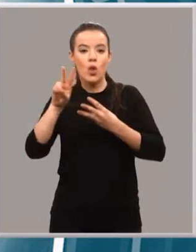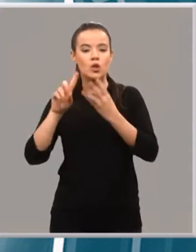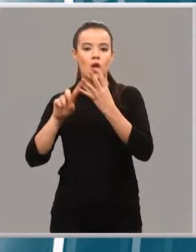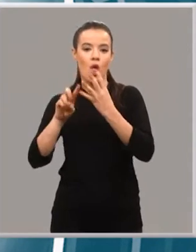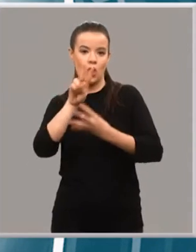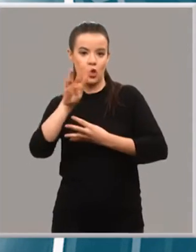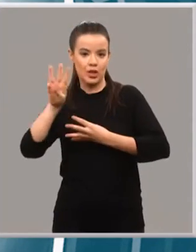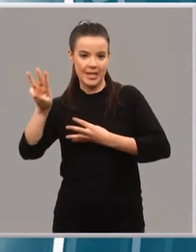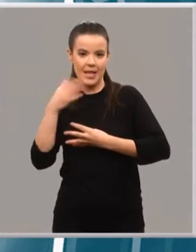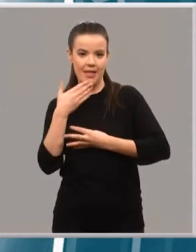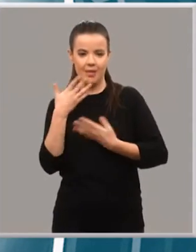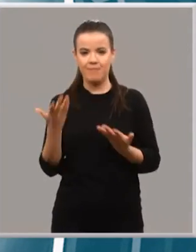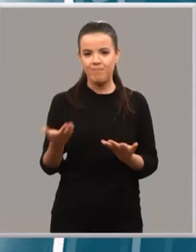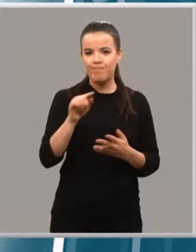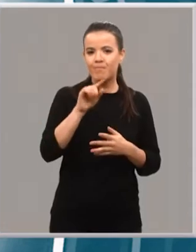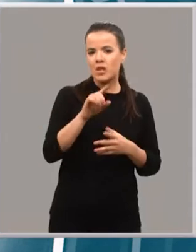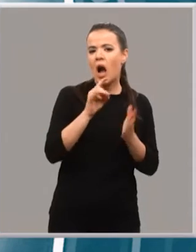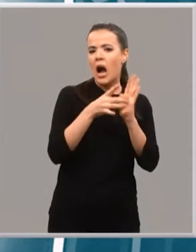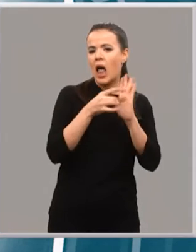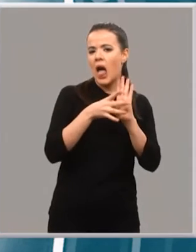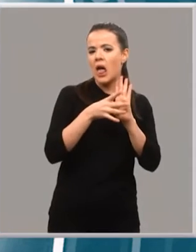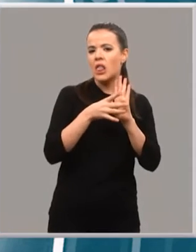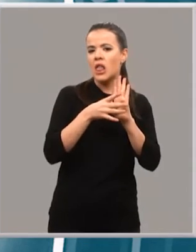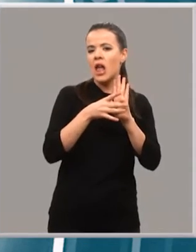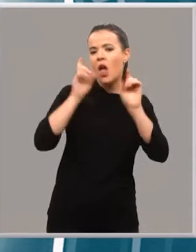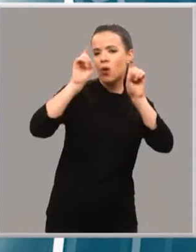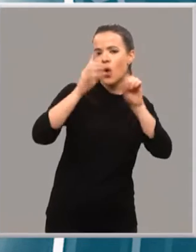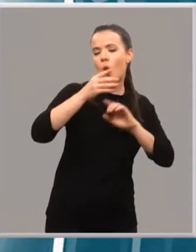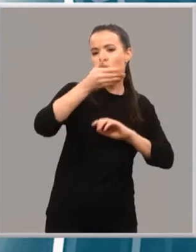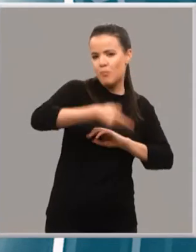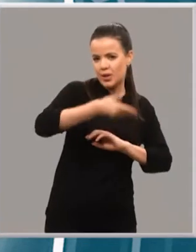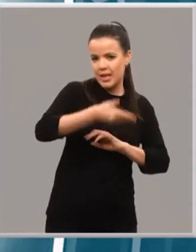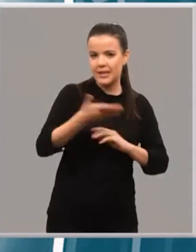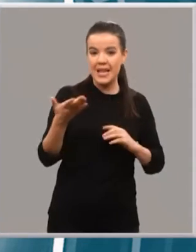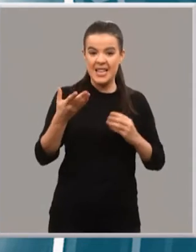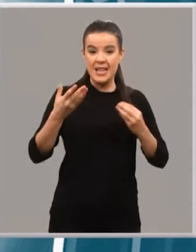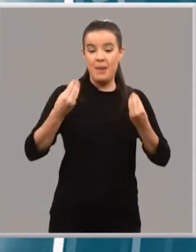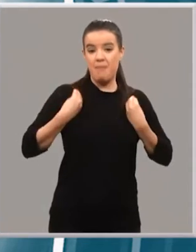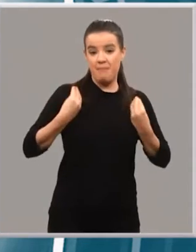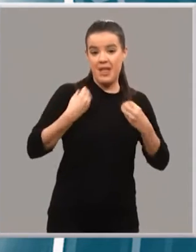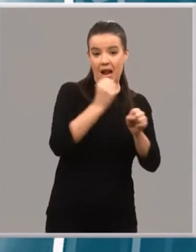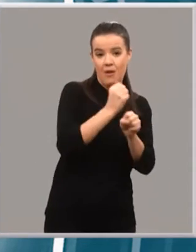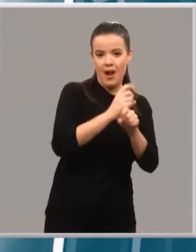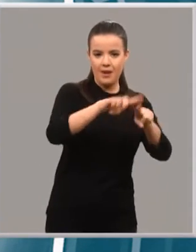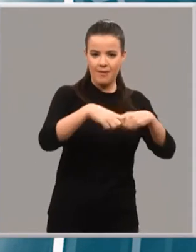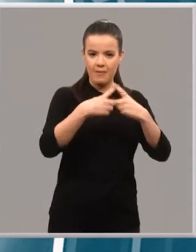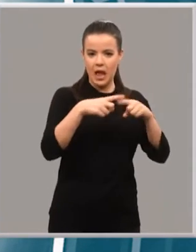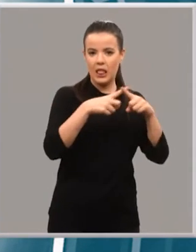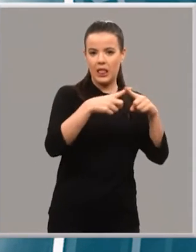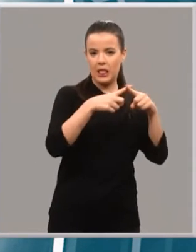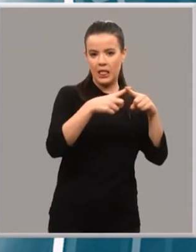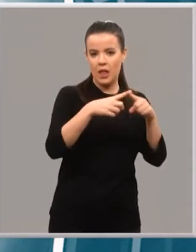son mejoras y eso redunda en una educación de calidad y en la conciliación de la vida laboral y familiar de los vecinos de Fuenmayor.